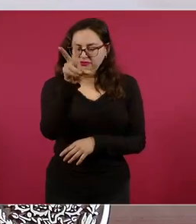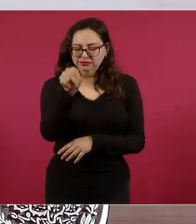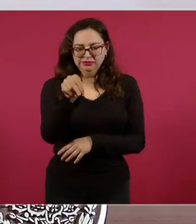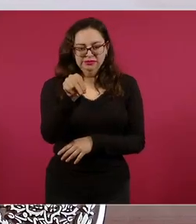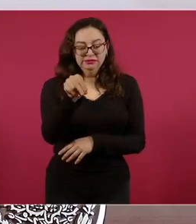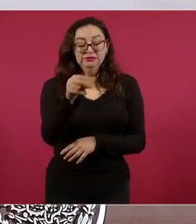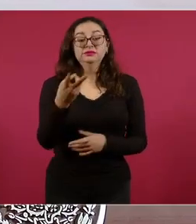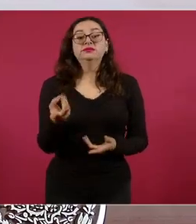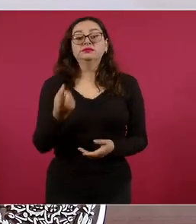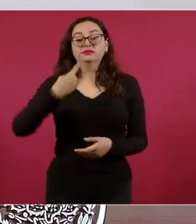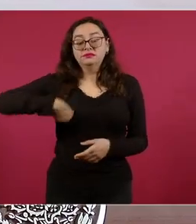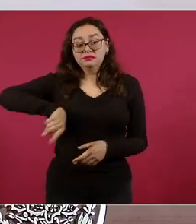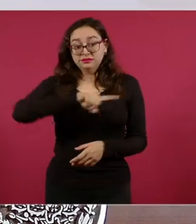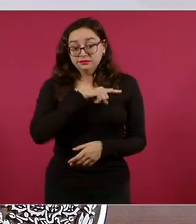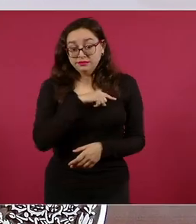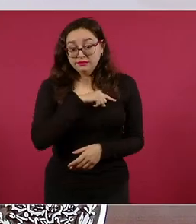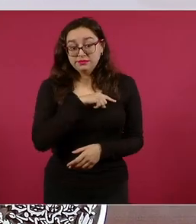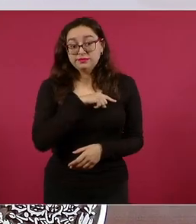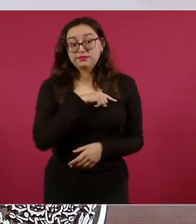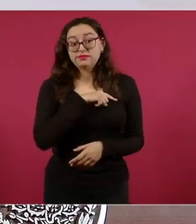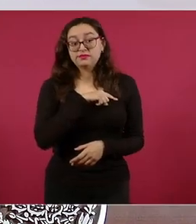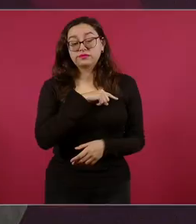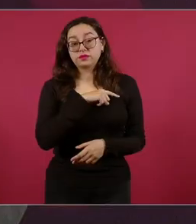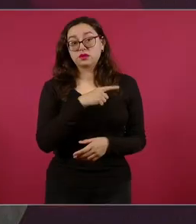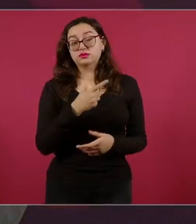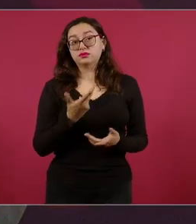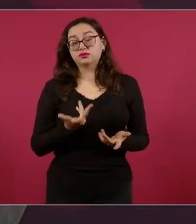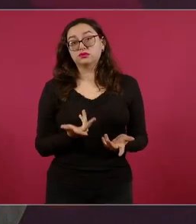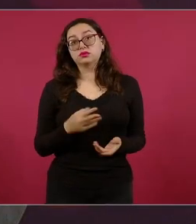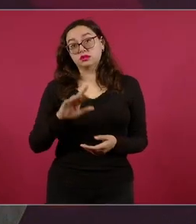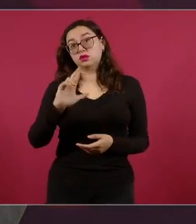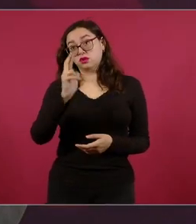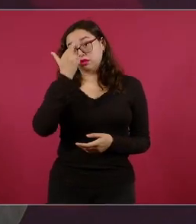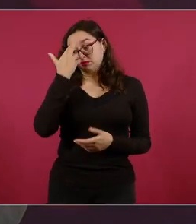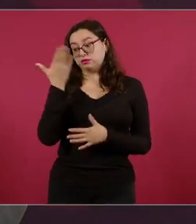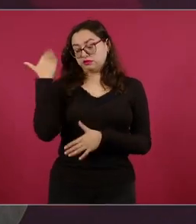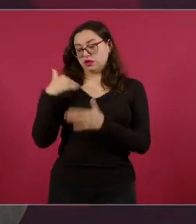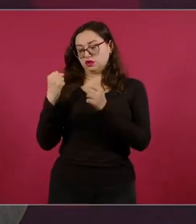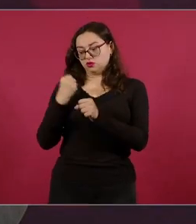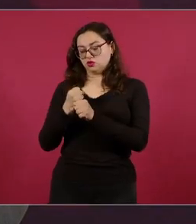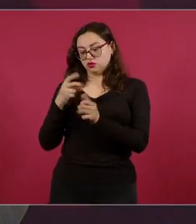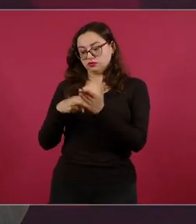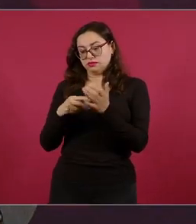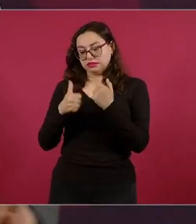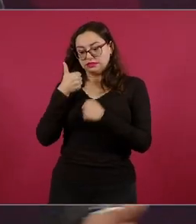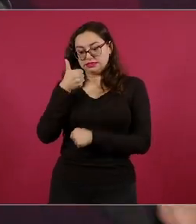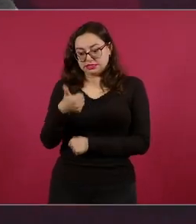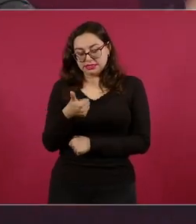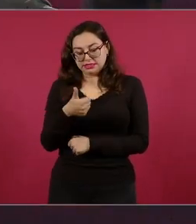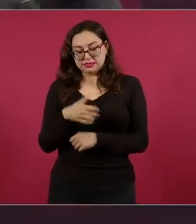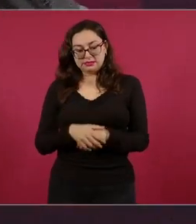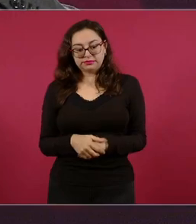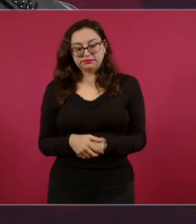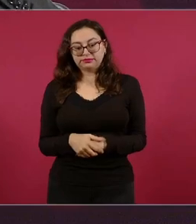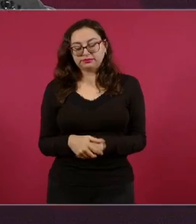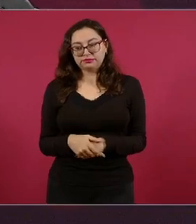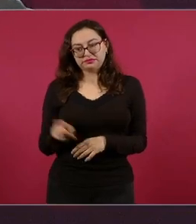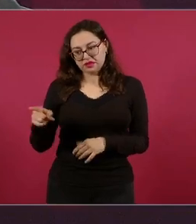Nosotros cuando nos robaron la presidencia la primera vez, convocamos